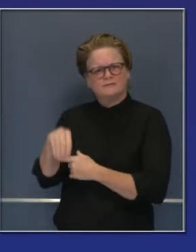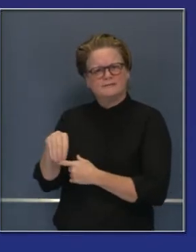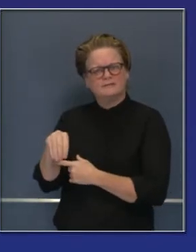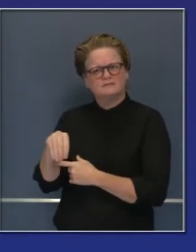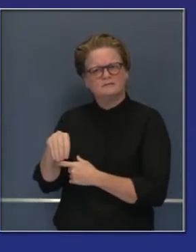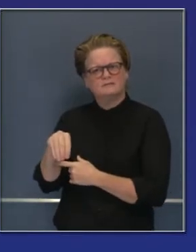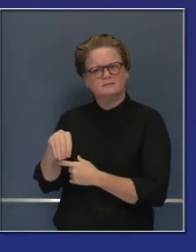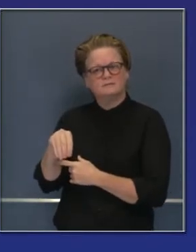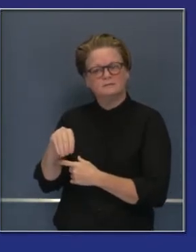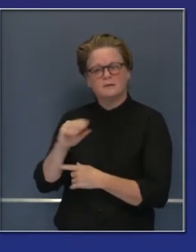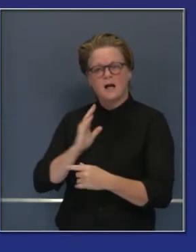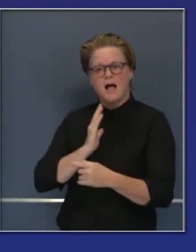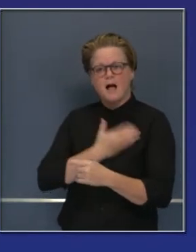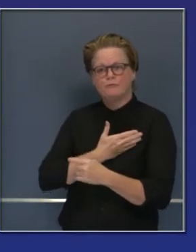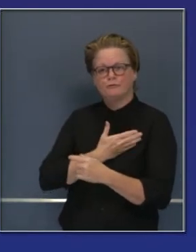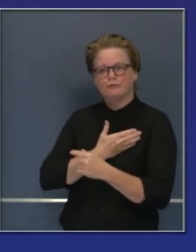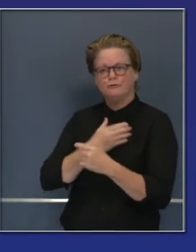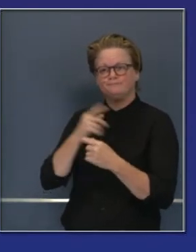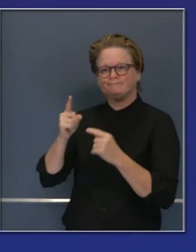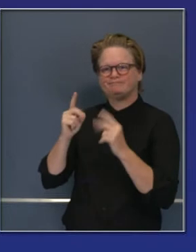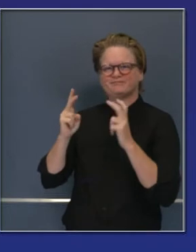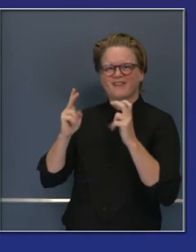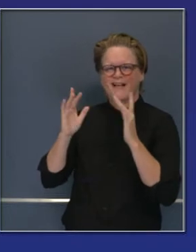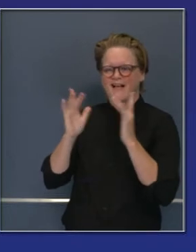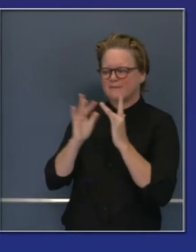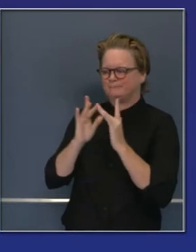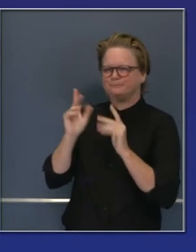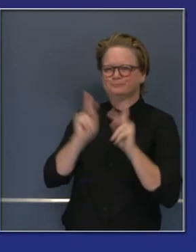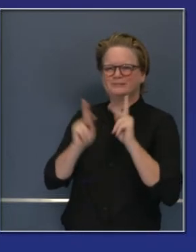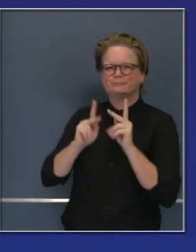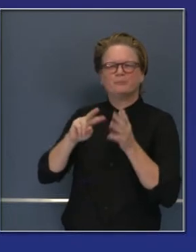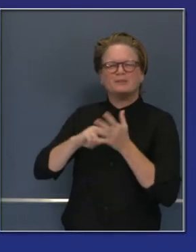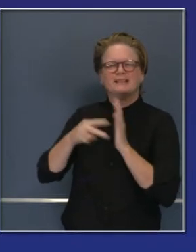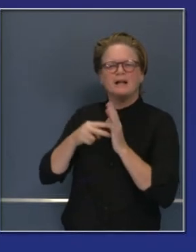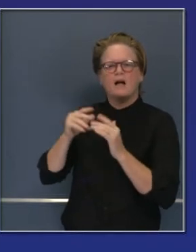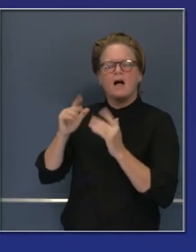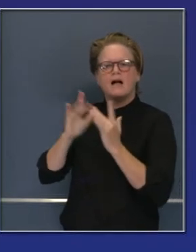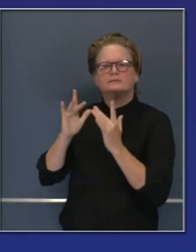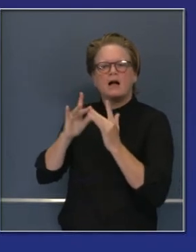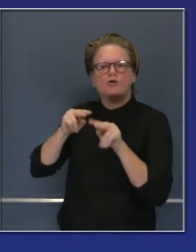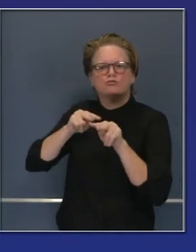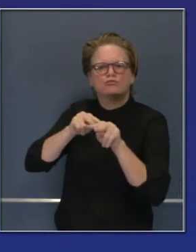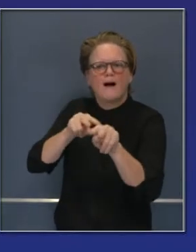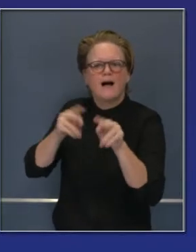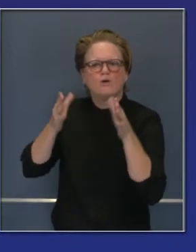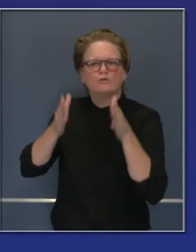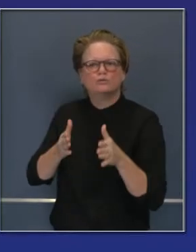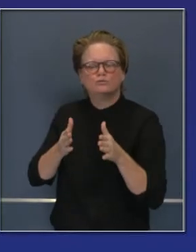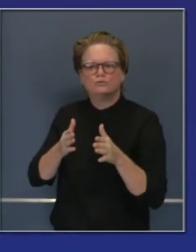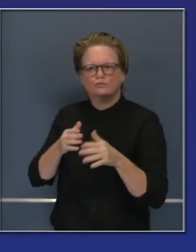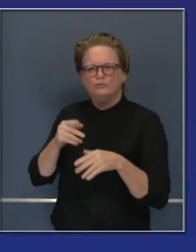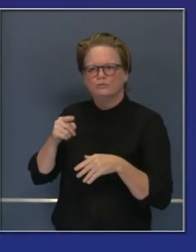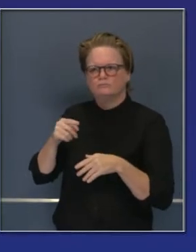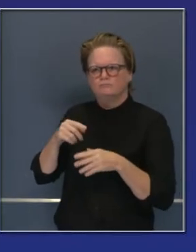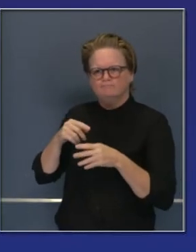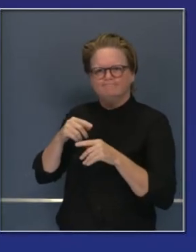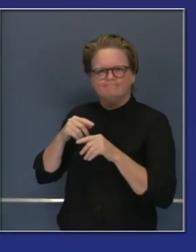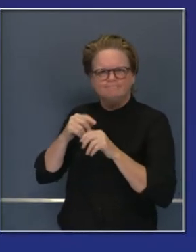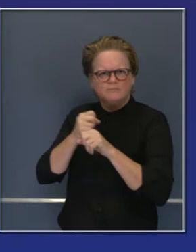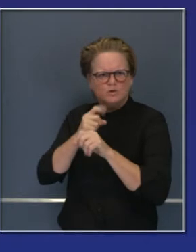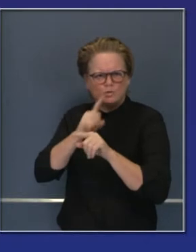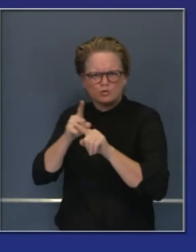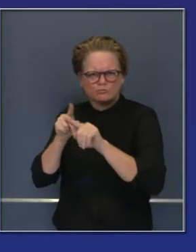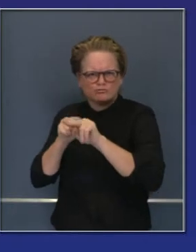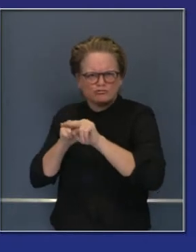de salubridad han contactado a alguien que ha tenido un resultado positivo en el día. Ese es en los esfuerzos